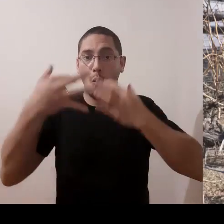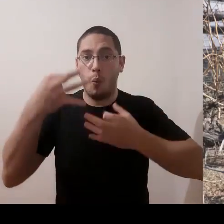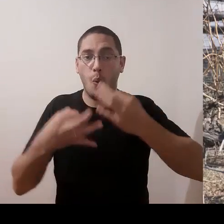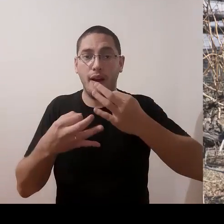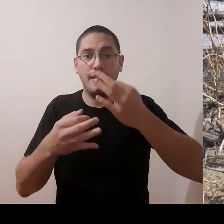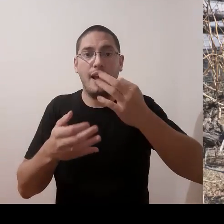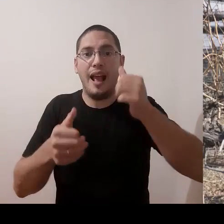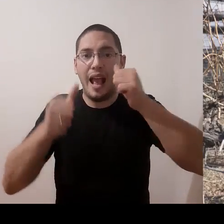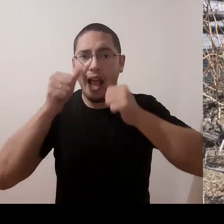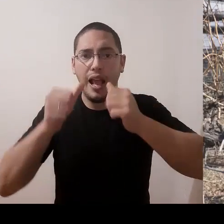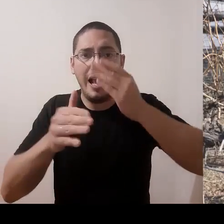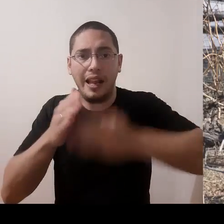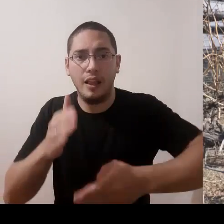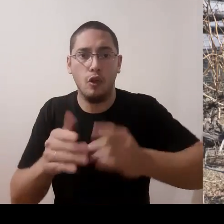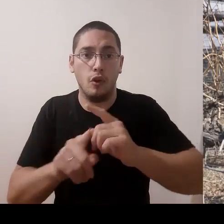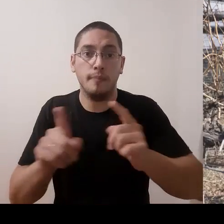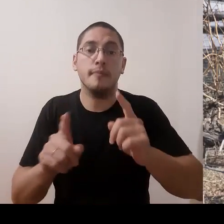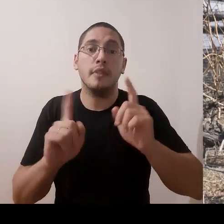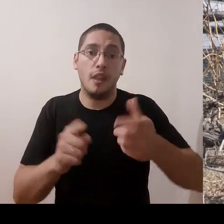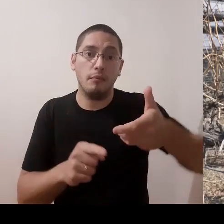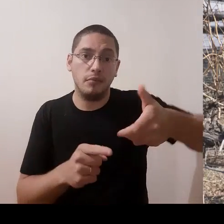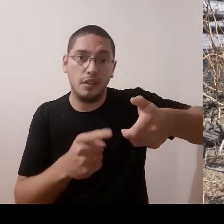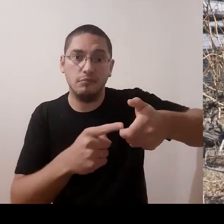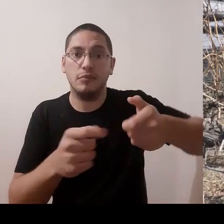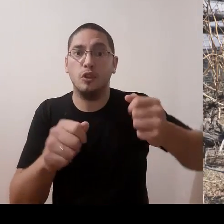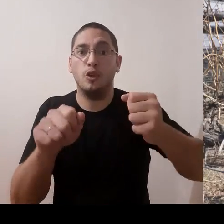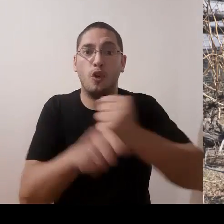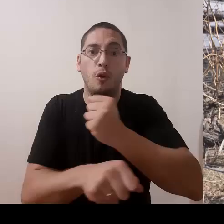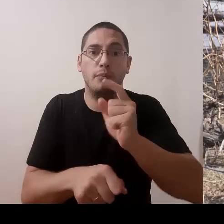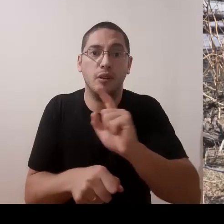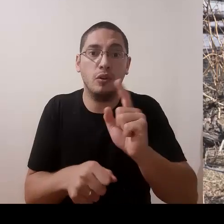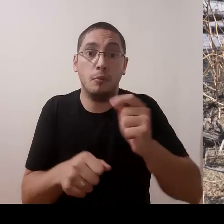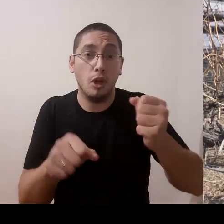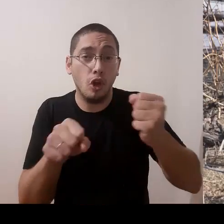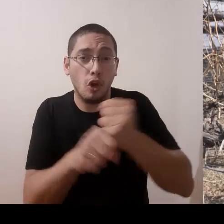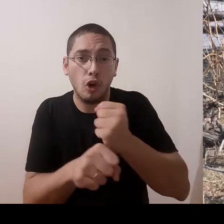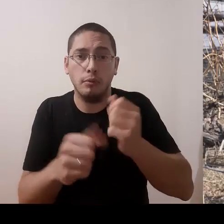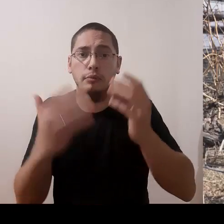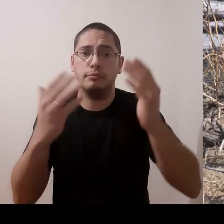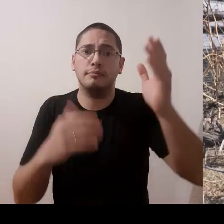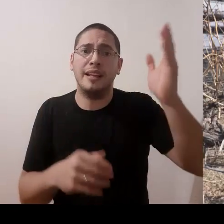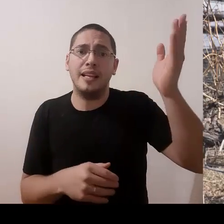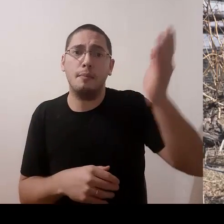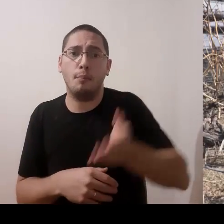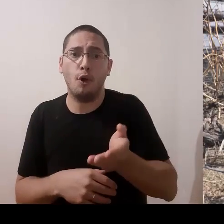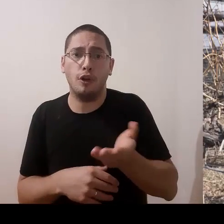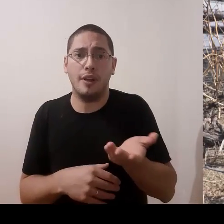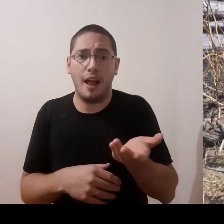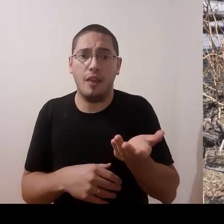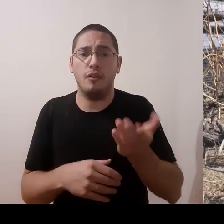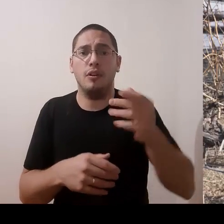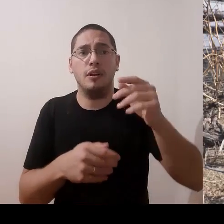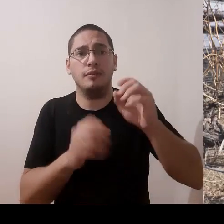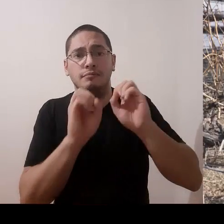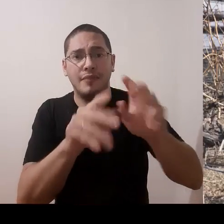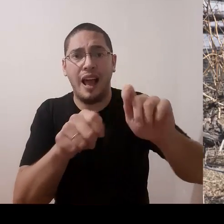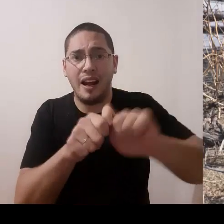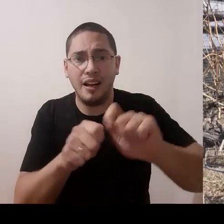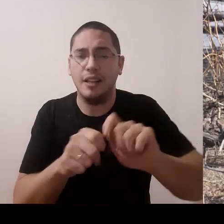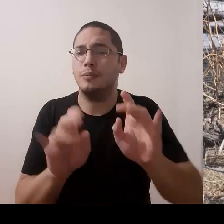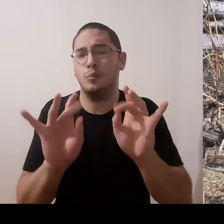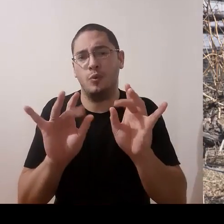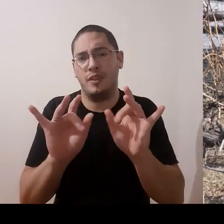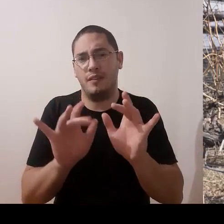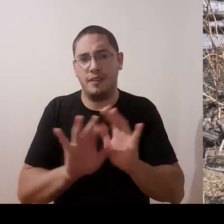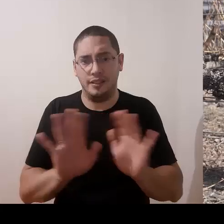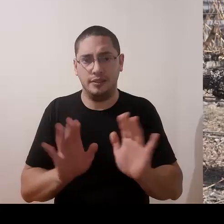la integridad física. Y después evitar que se rompa, porque son productos importados, que no hay repuestos y, bueno, cuesta bastante